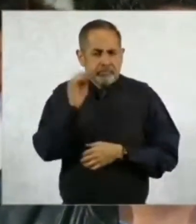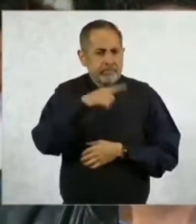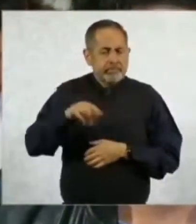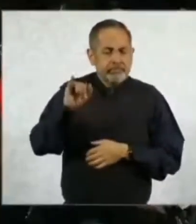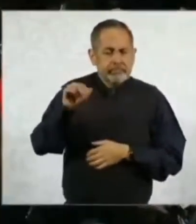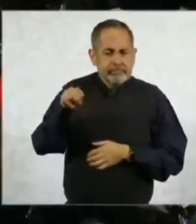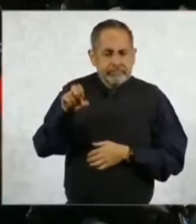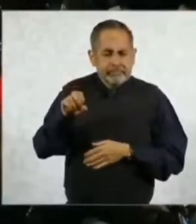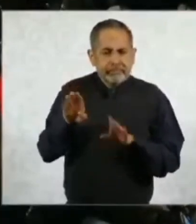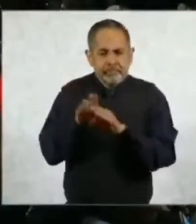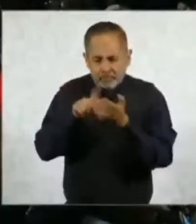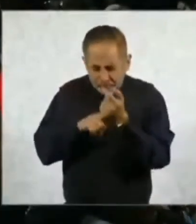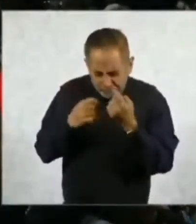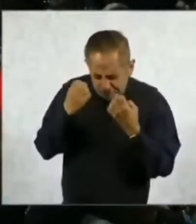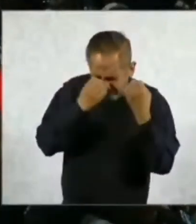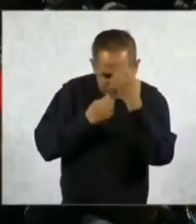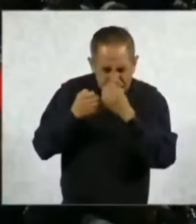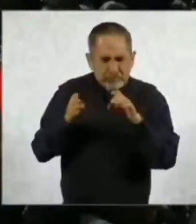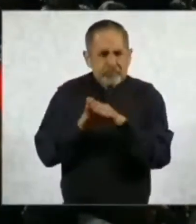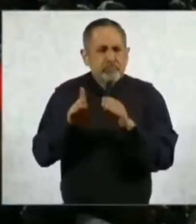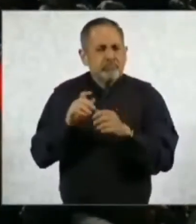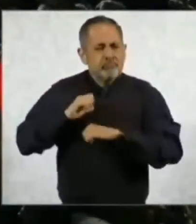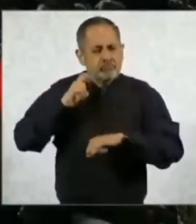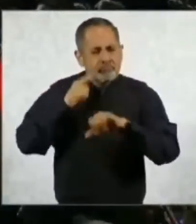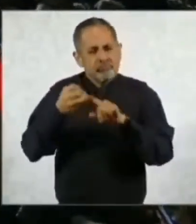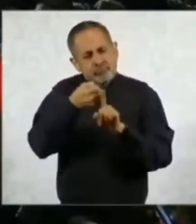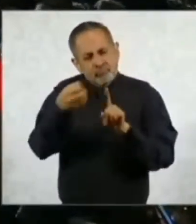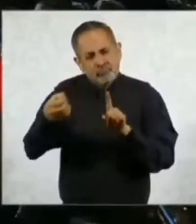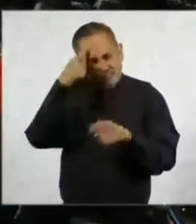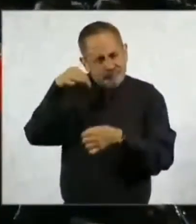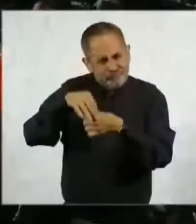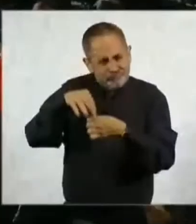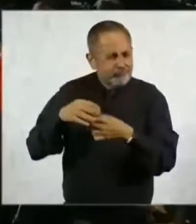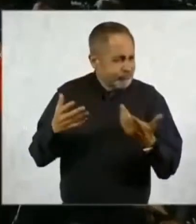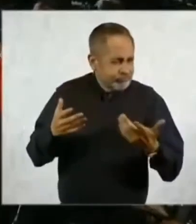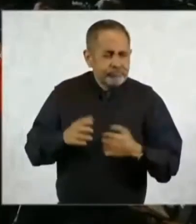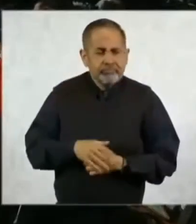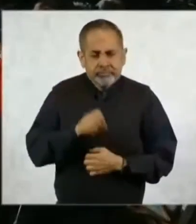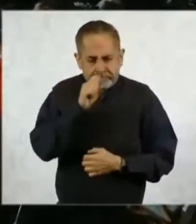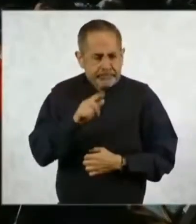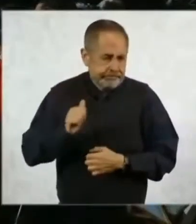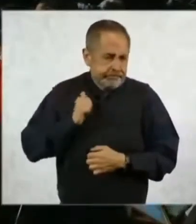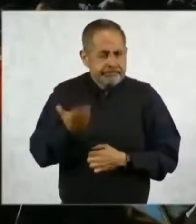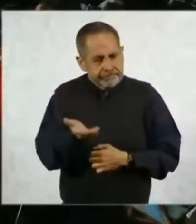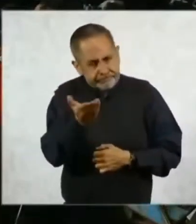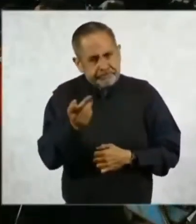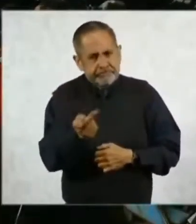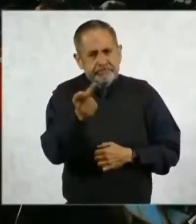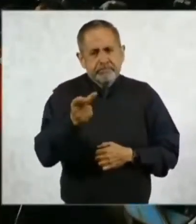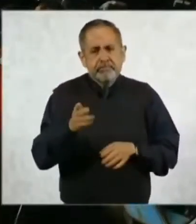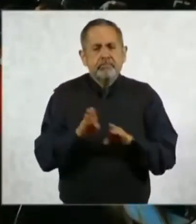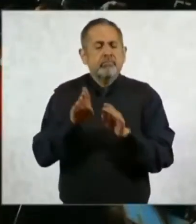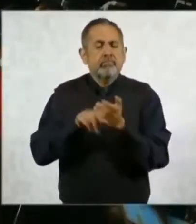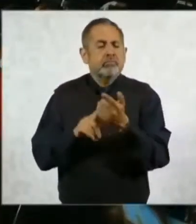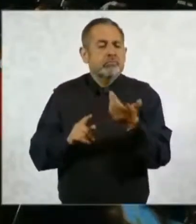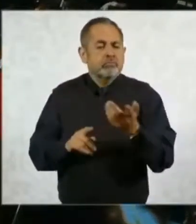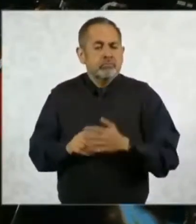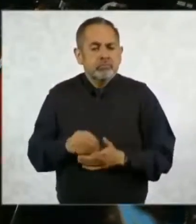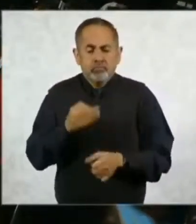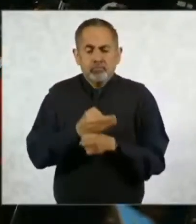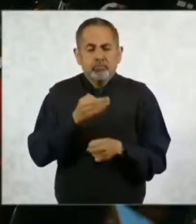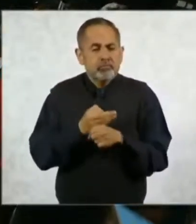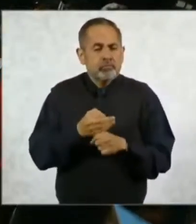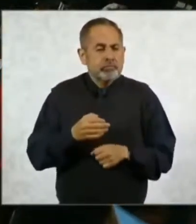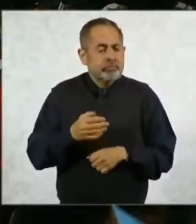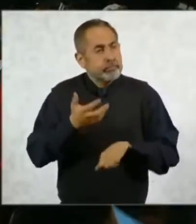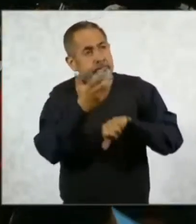INE en esta organización. Y bueno, también aprovechando, preguntar cómo recibe la relación que se tiene